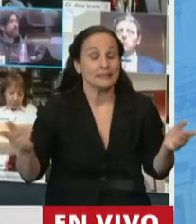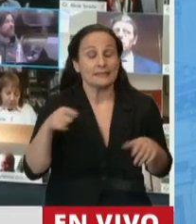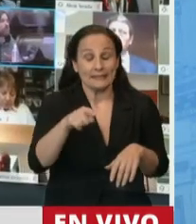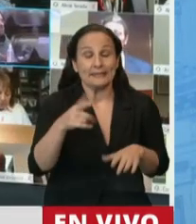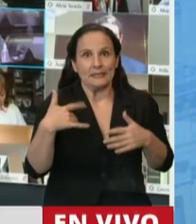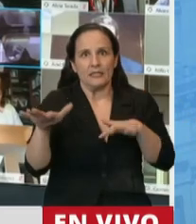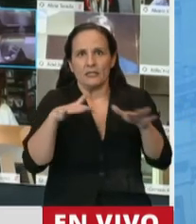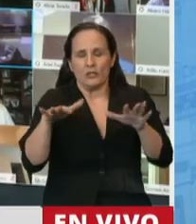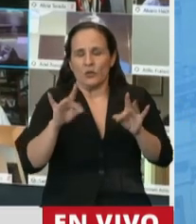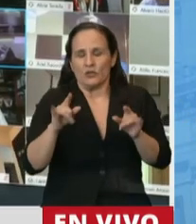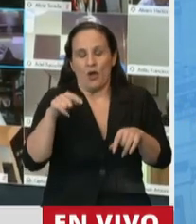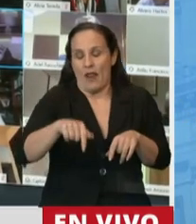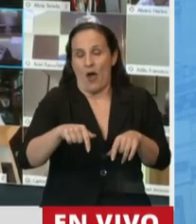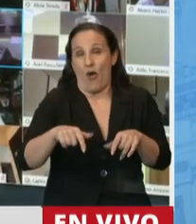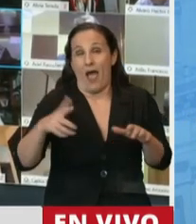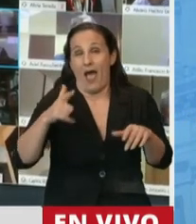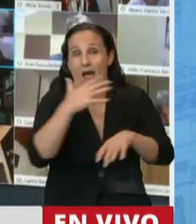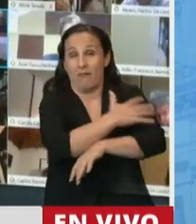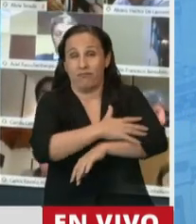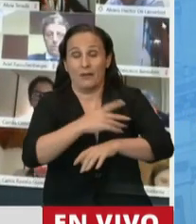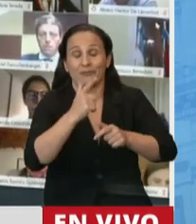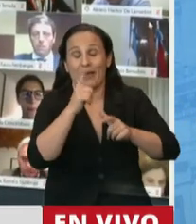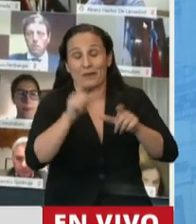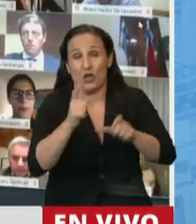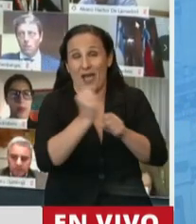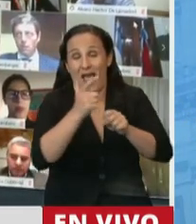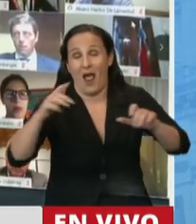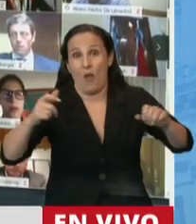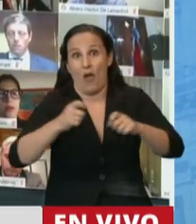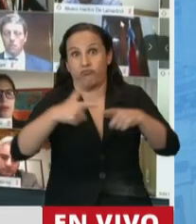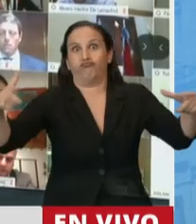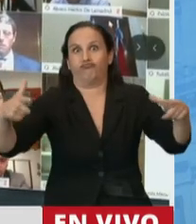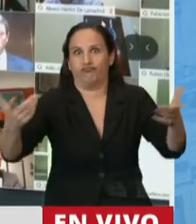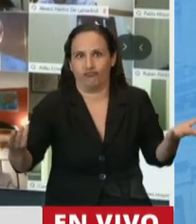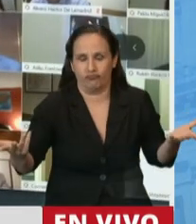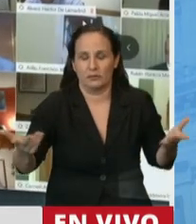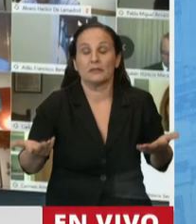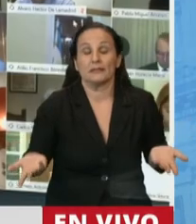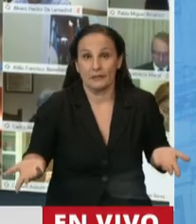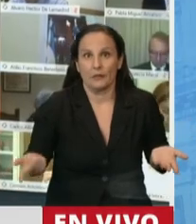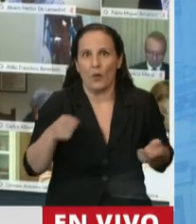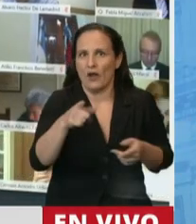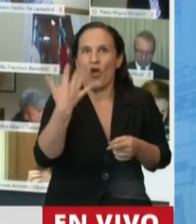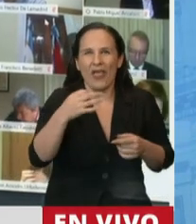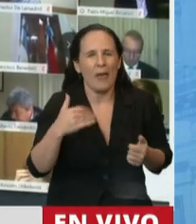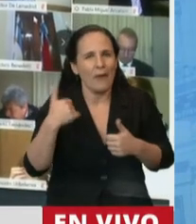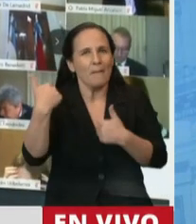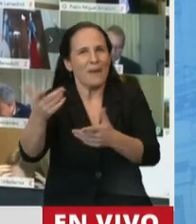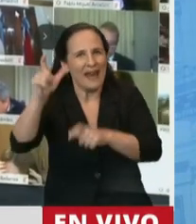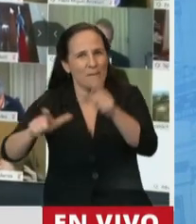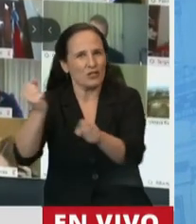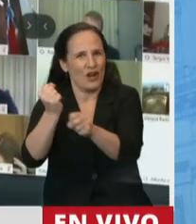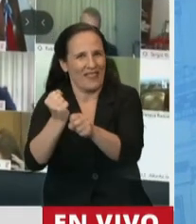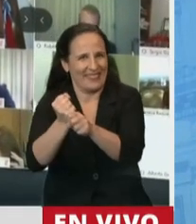que está creciendo la desocupación y por eso creo que la tecnología tiene que estar puesta al servicio de las grandes mayorías trabajadoras y no volverse en su